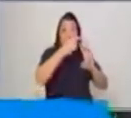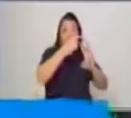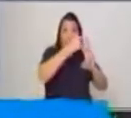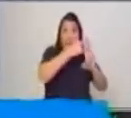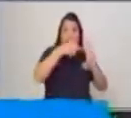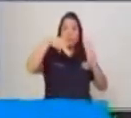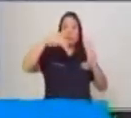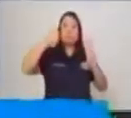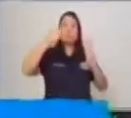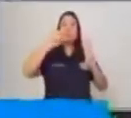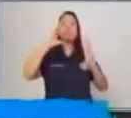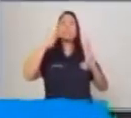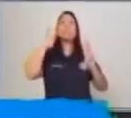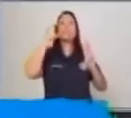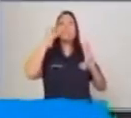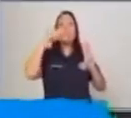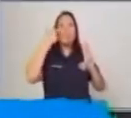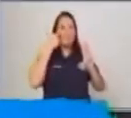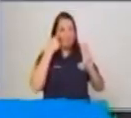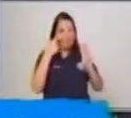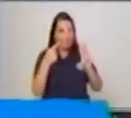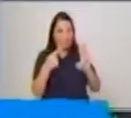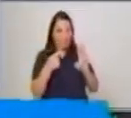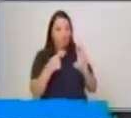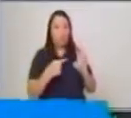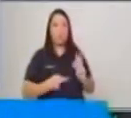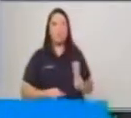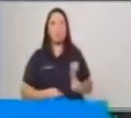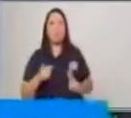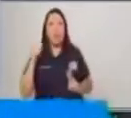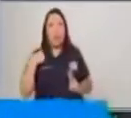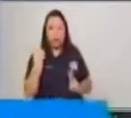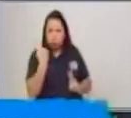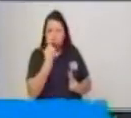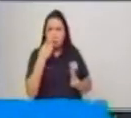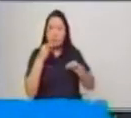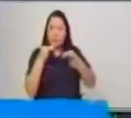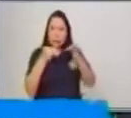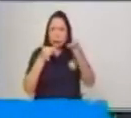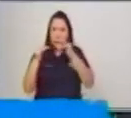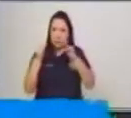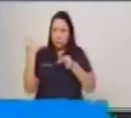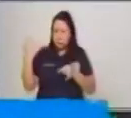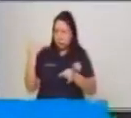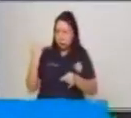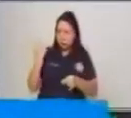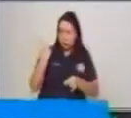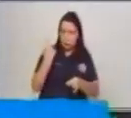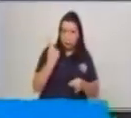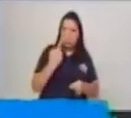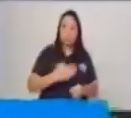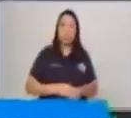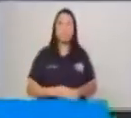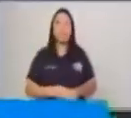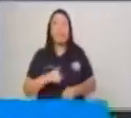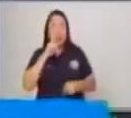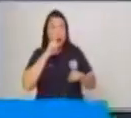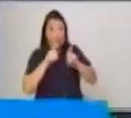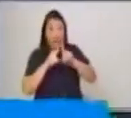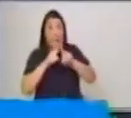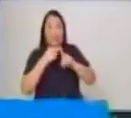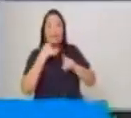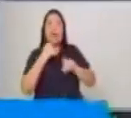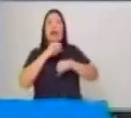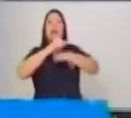hora de hablar, de jugar, de platicar, de ser amigos, de ser familia. Y dijimos también que la faula